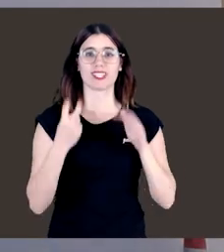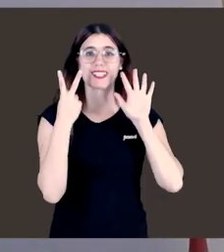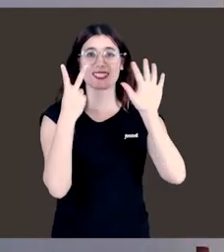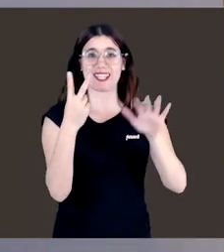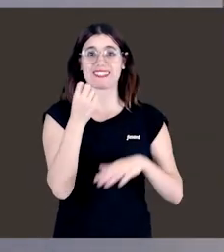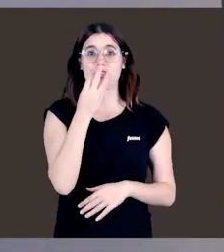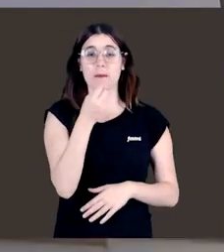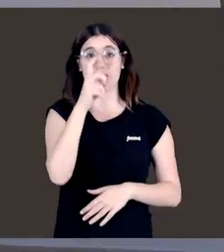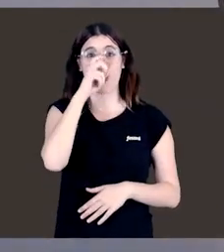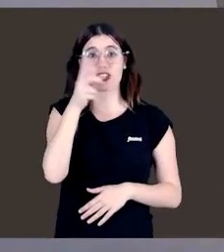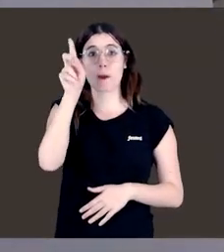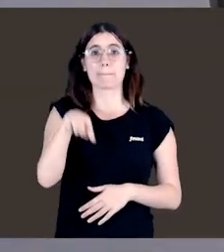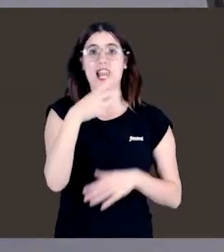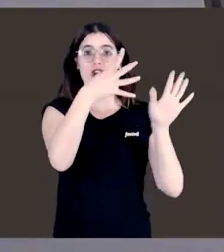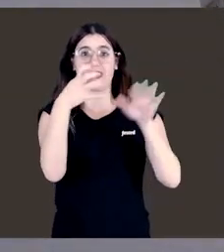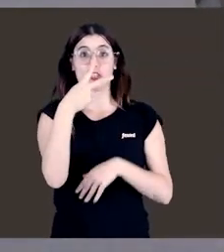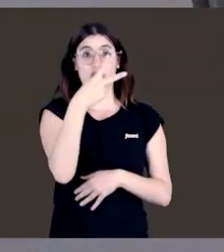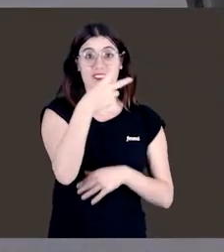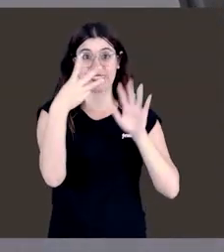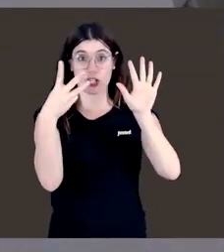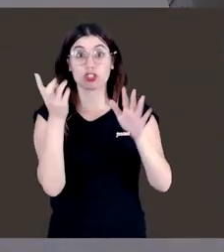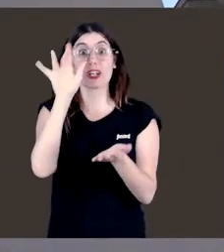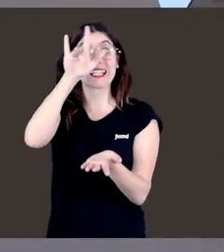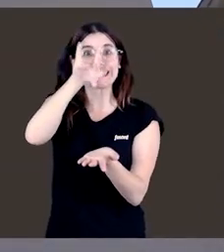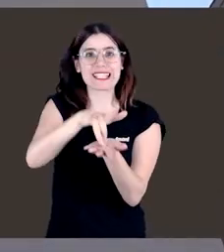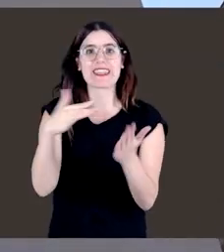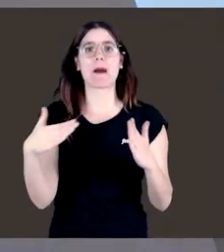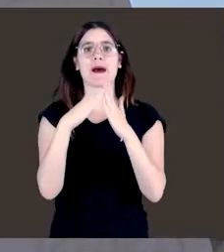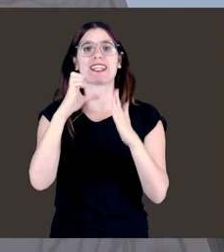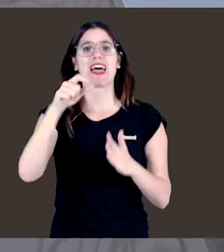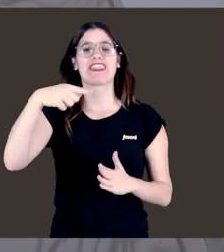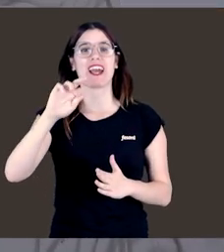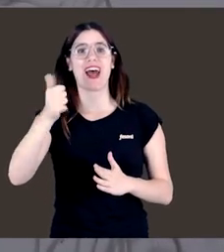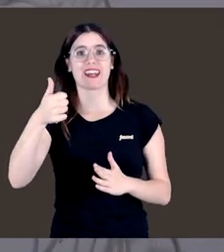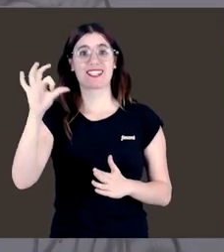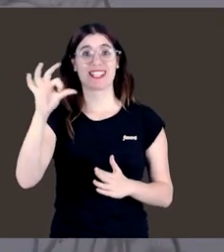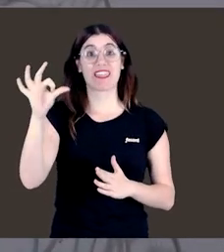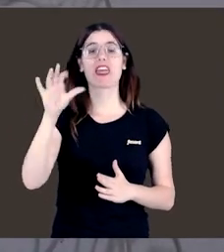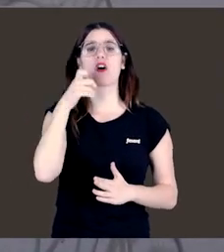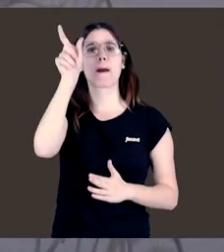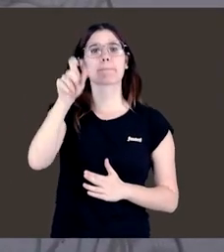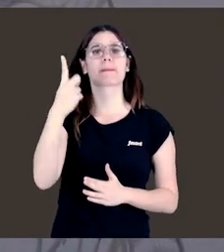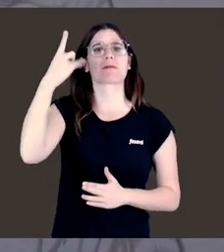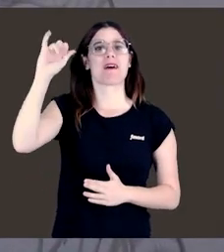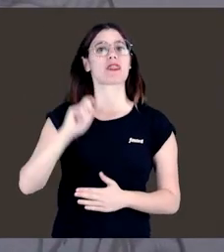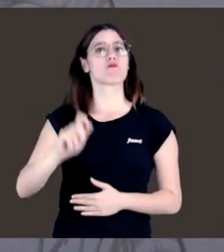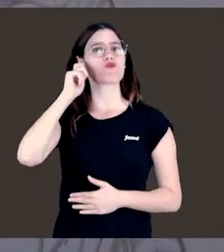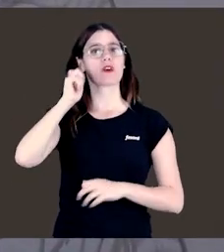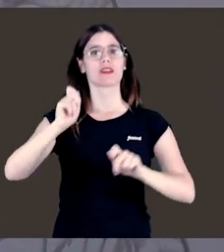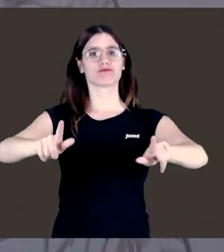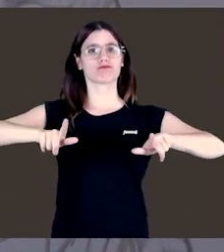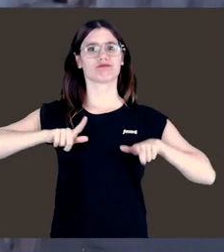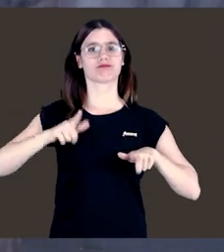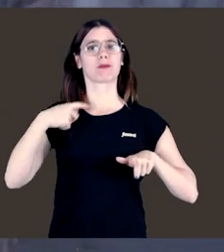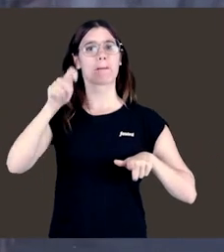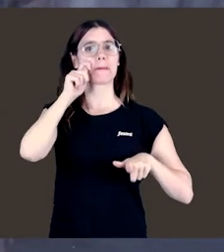7 de mayo de 1928. Ese fue el día en el que María Cegarra Salcedo se convirtió en la primera